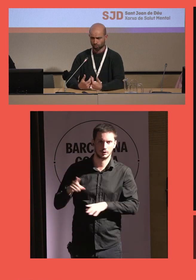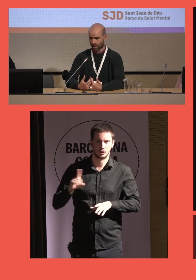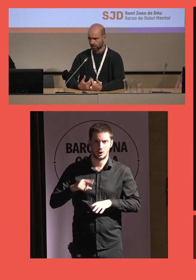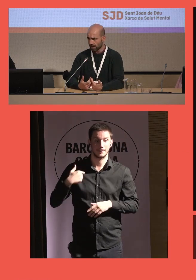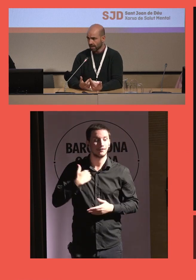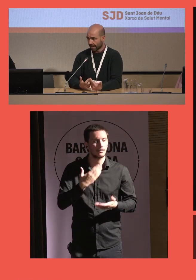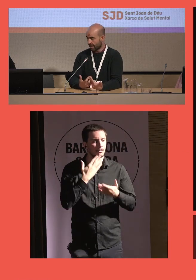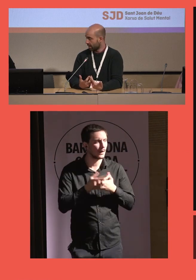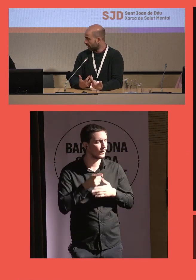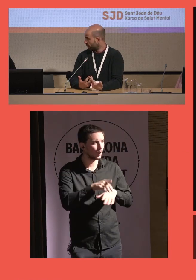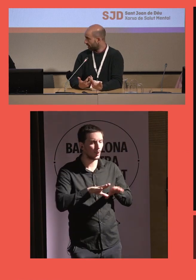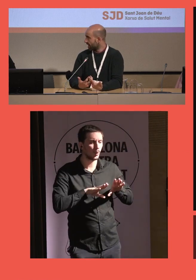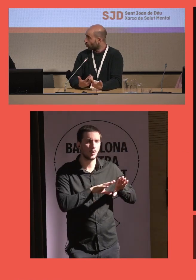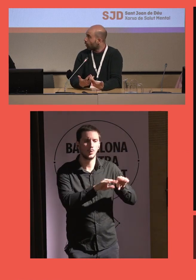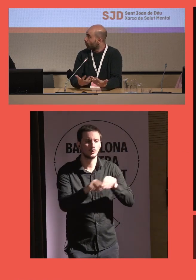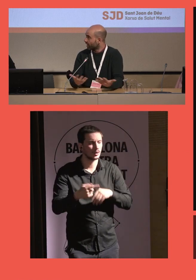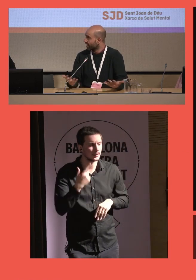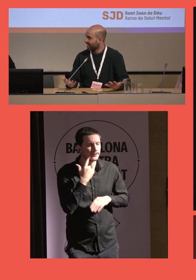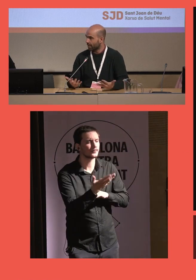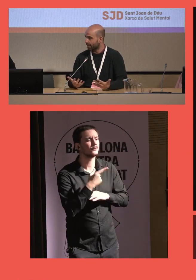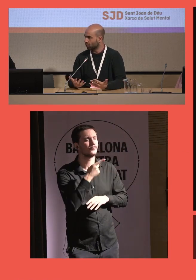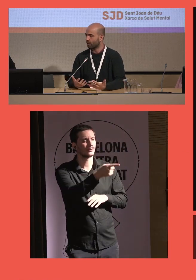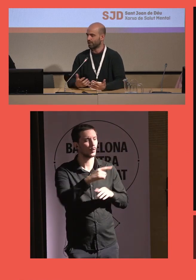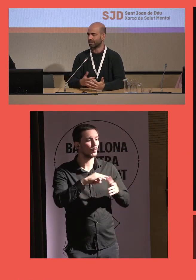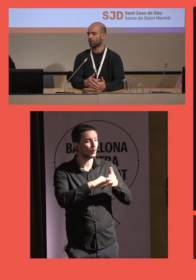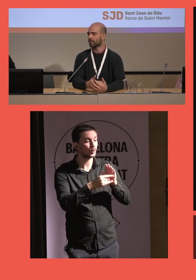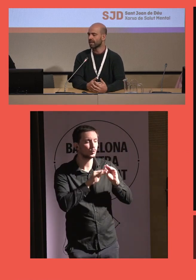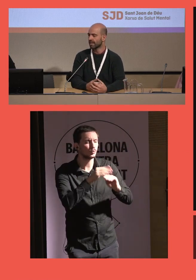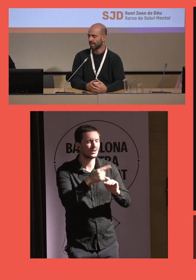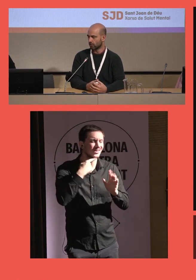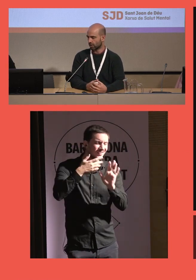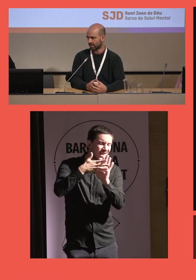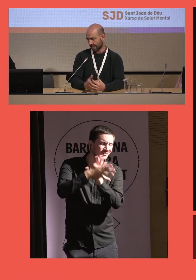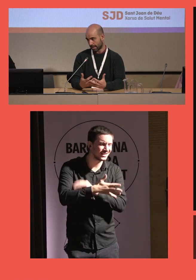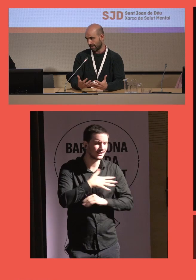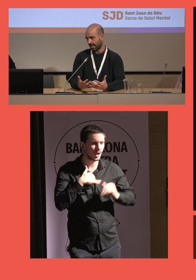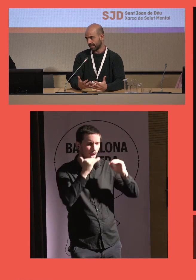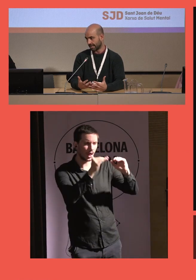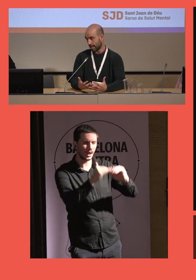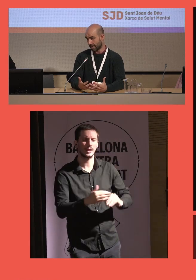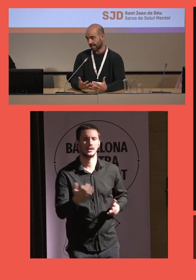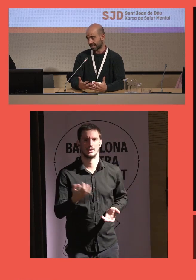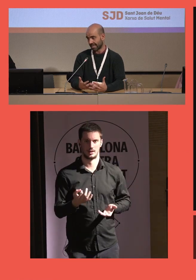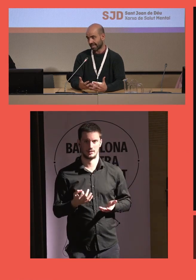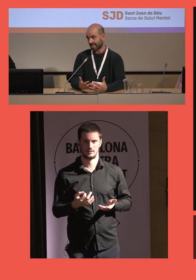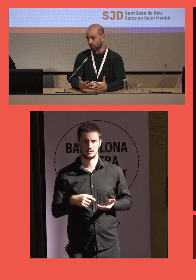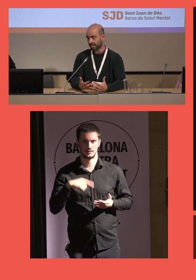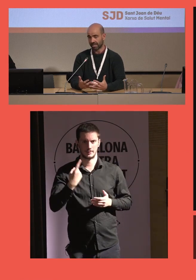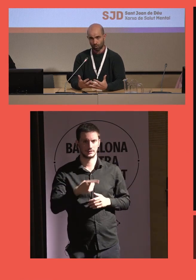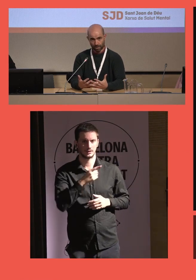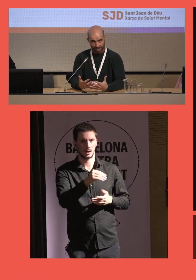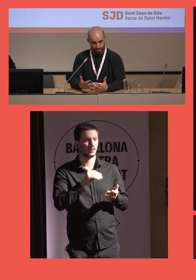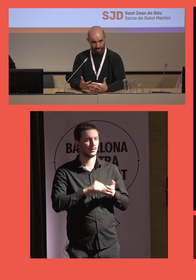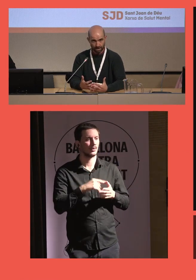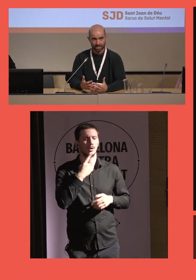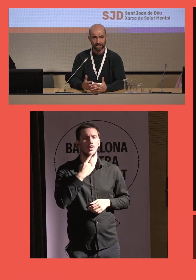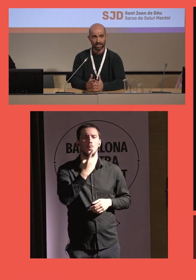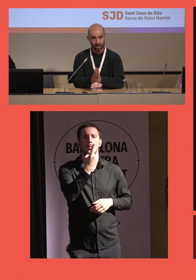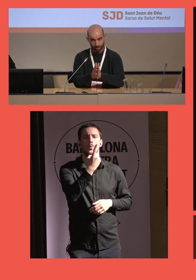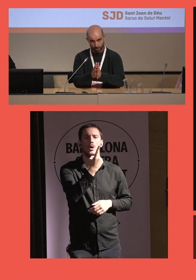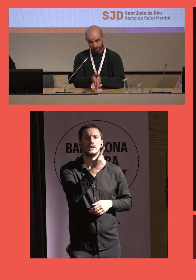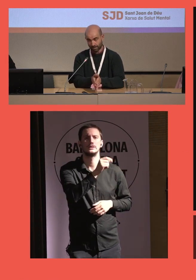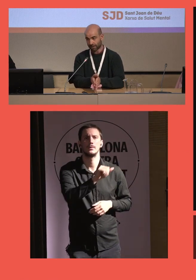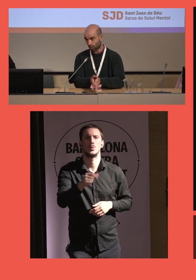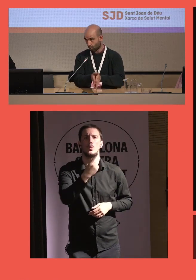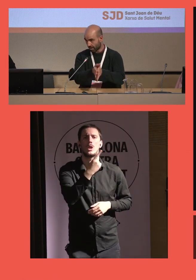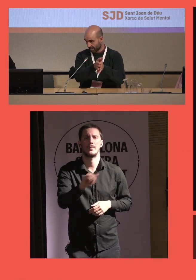usuarios que definan cómo quieren hacer su proyecto. Entonces, se decide que quieren reunirse una vez semanalmente